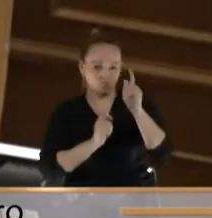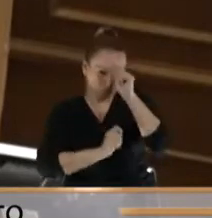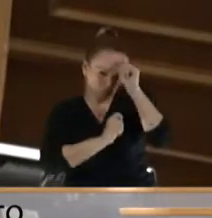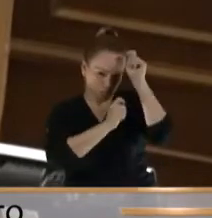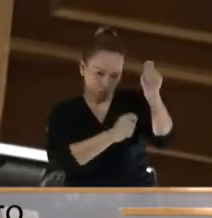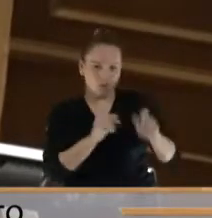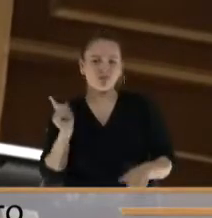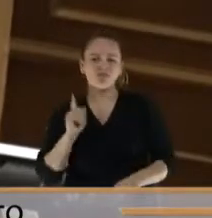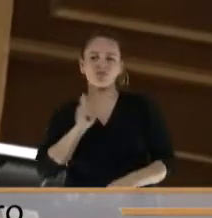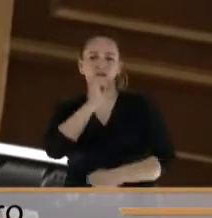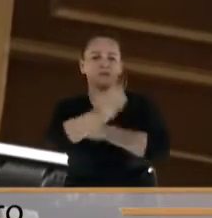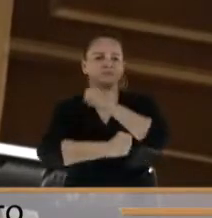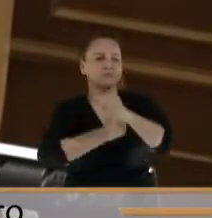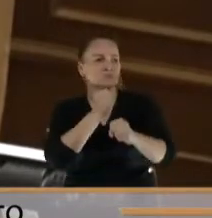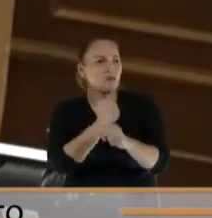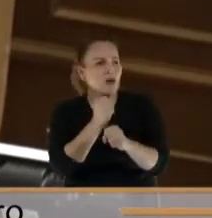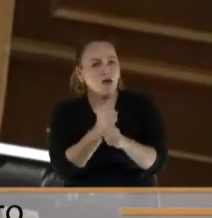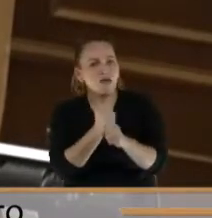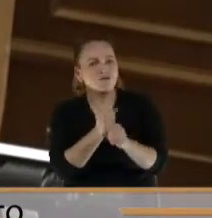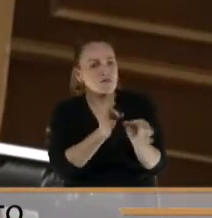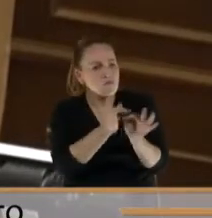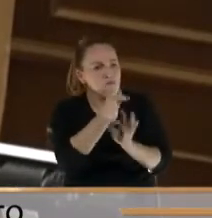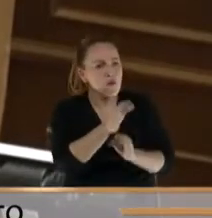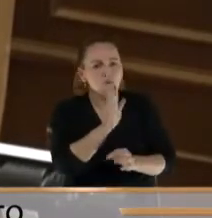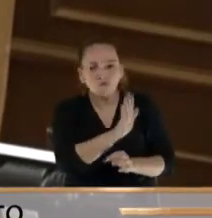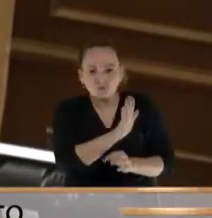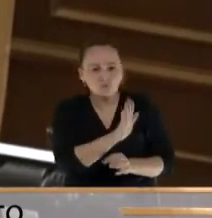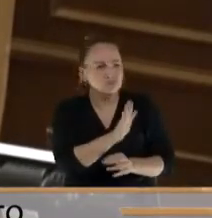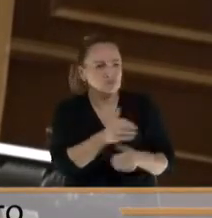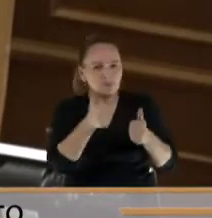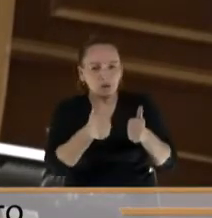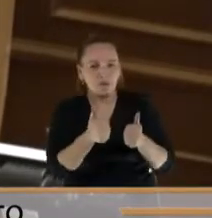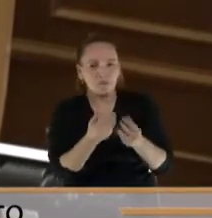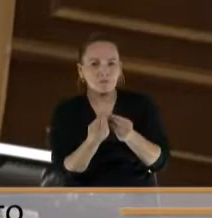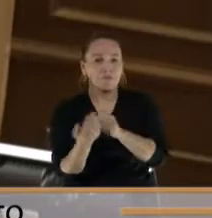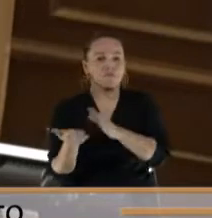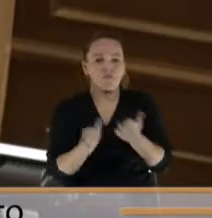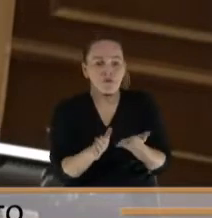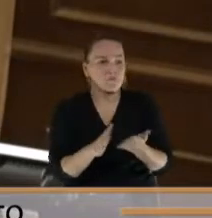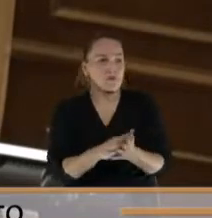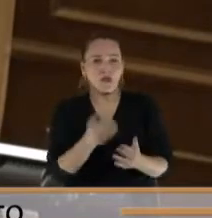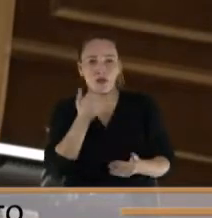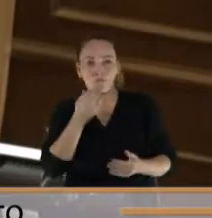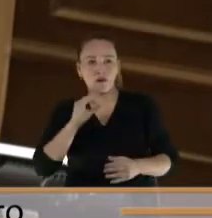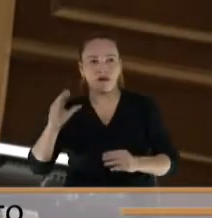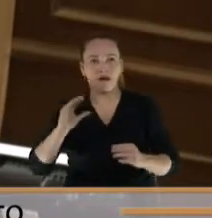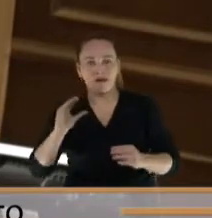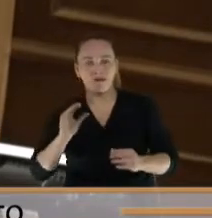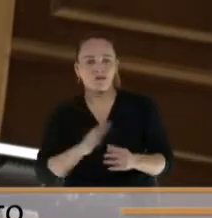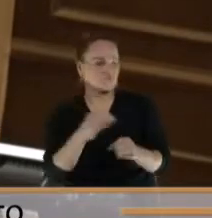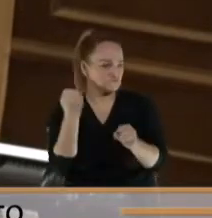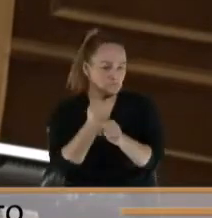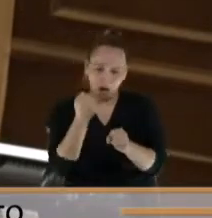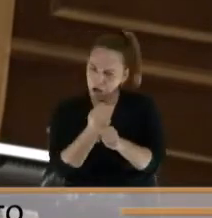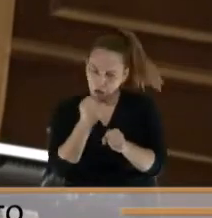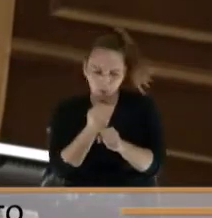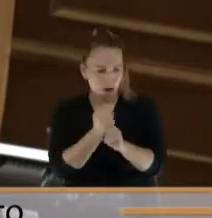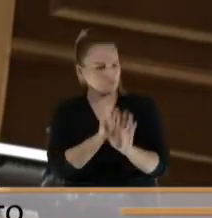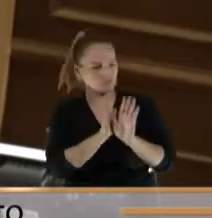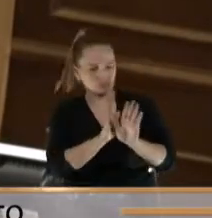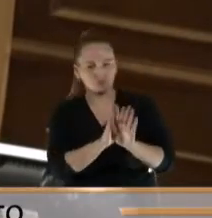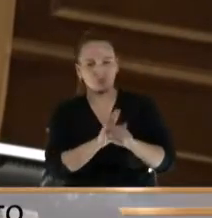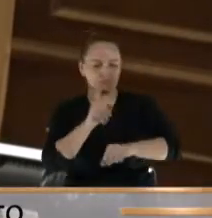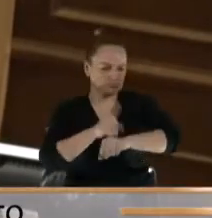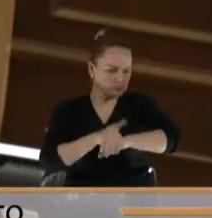concejal de ese municipio no percibía un solo peso tenía sus ocupaciones y en su